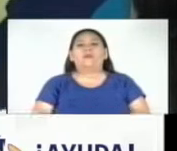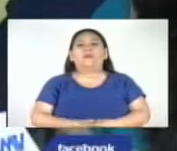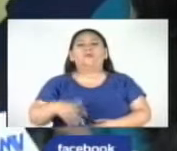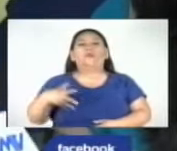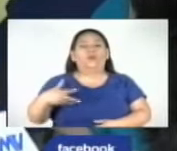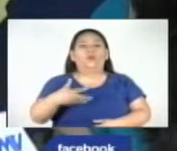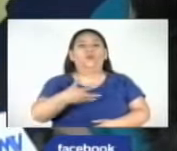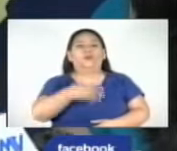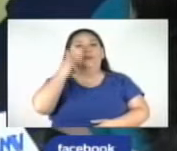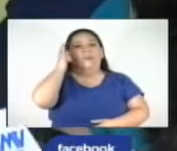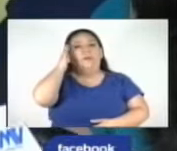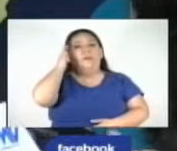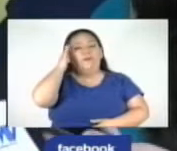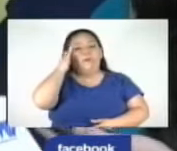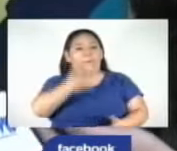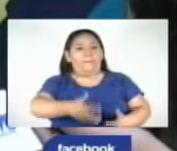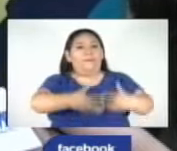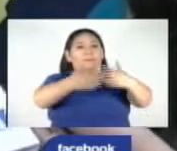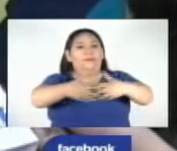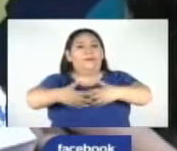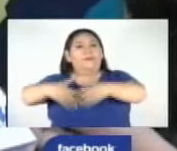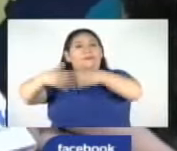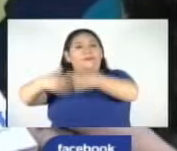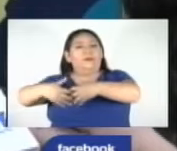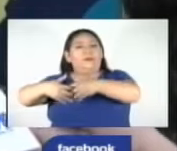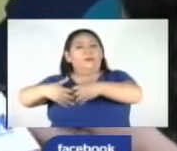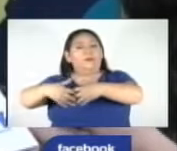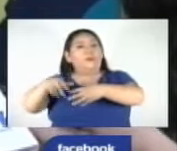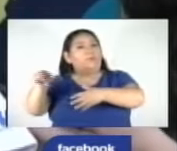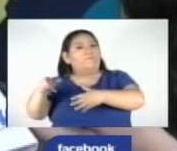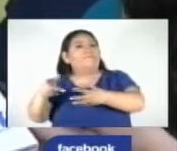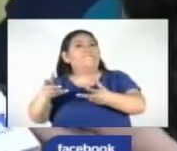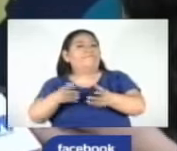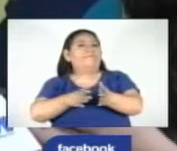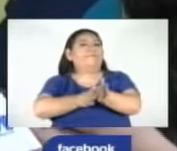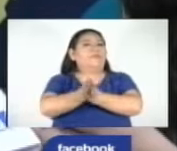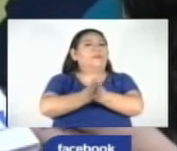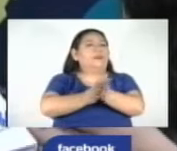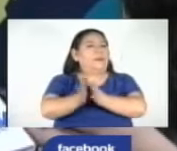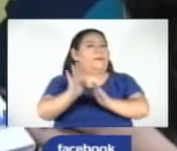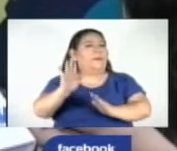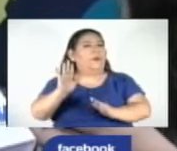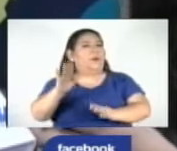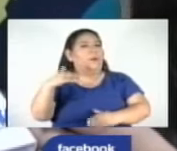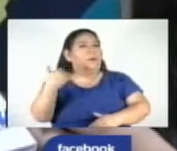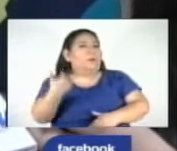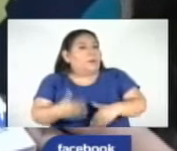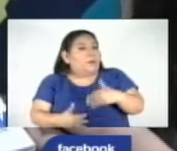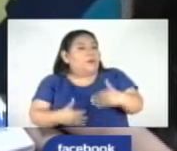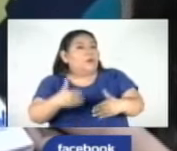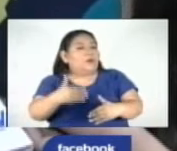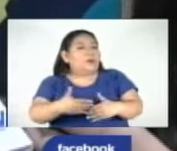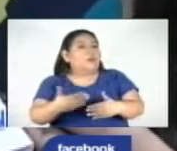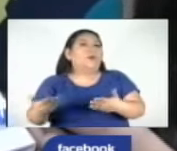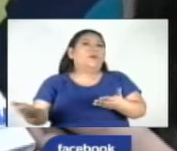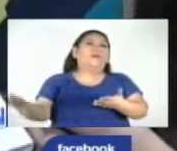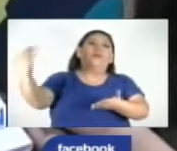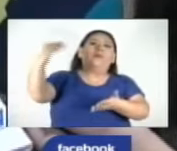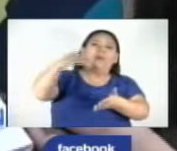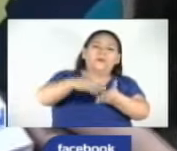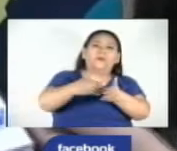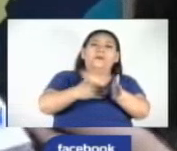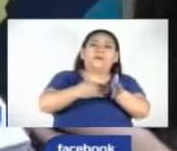Entendemos que se han acercado algunas empresas interesadas, pero que están en procesos incipientes, así que es volver a